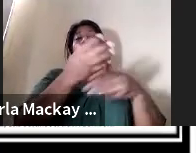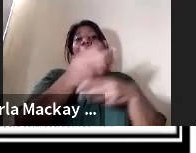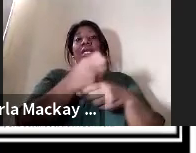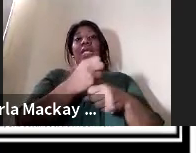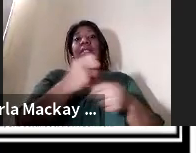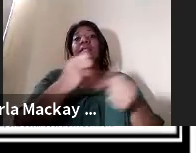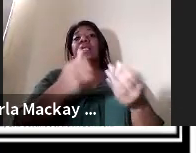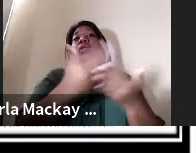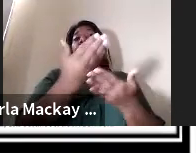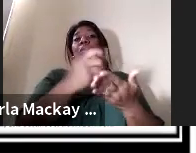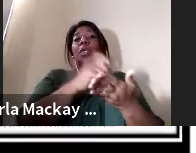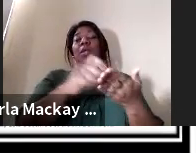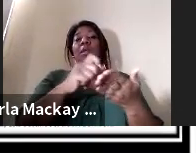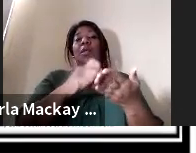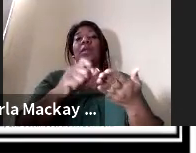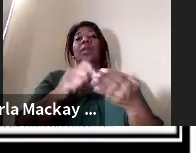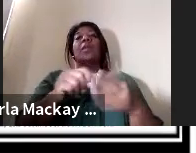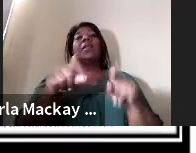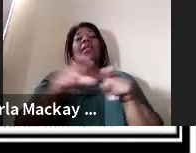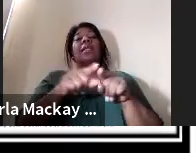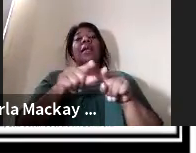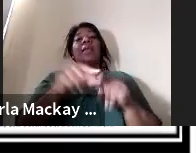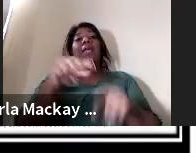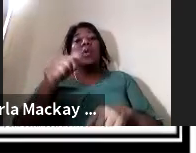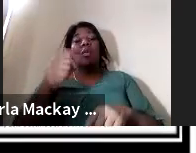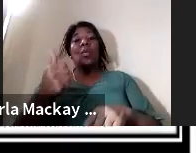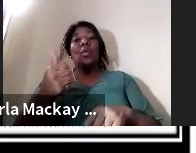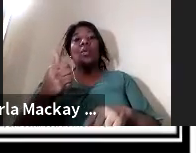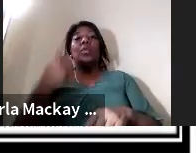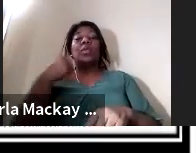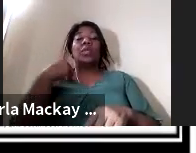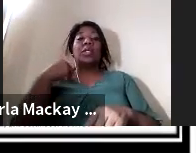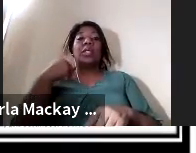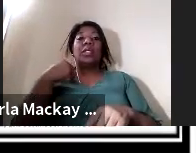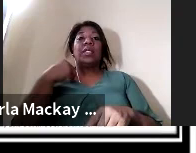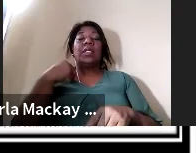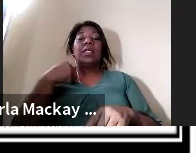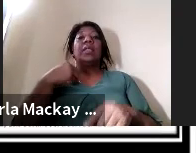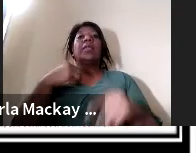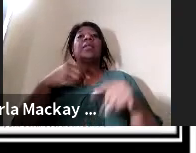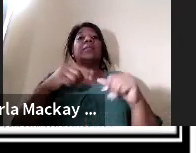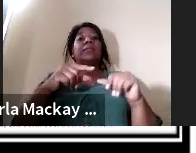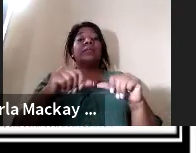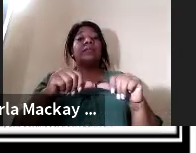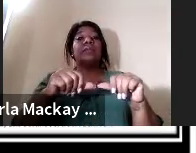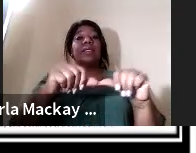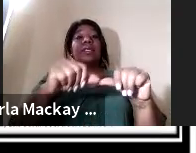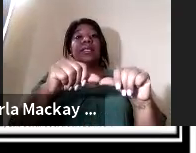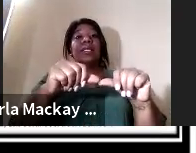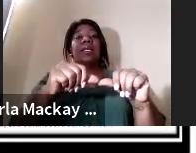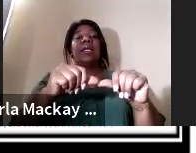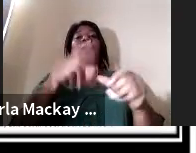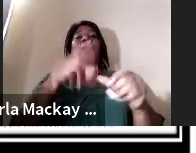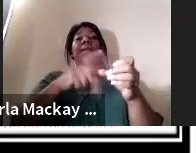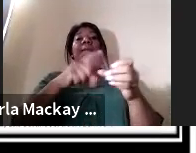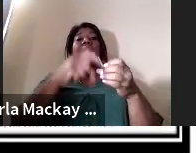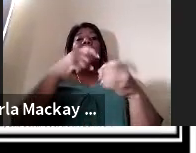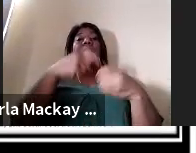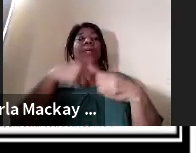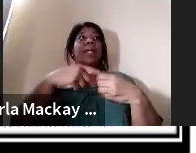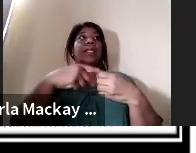como el caso de Dainiri Rivas que ellos también a lo largo de la aplicación del Metodomic han podido participar en la jornada de iniciación